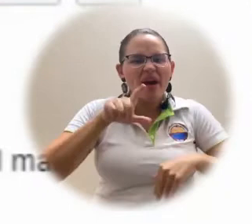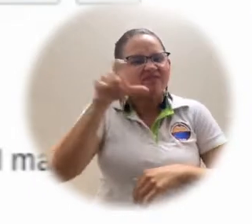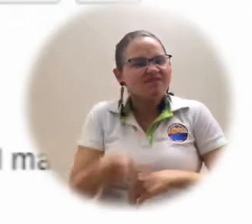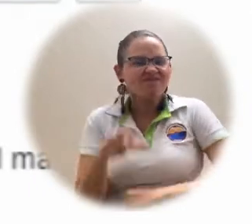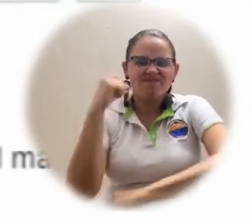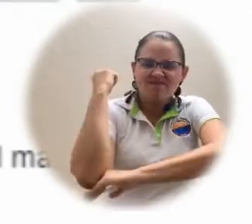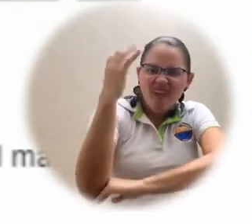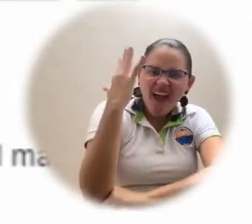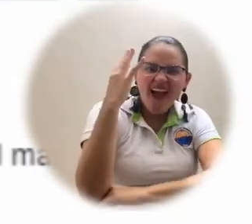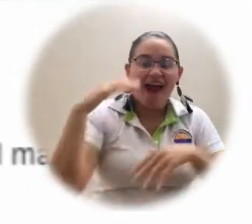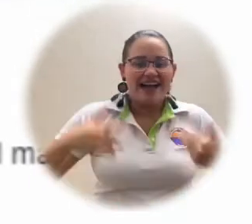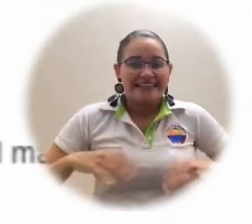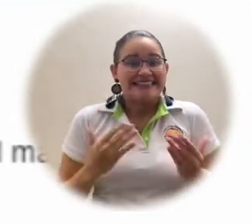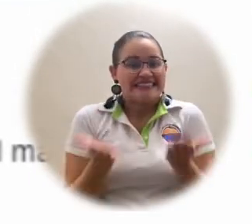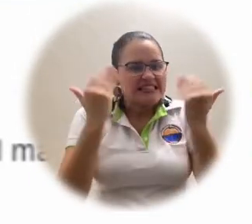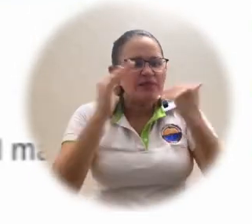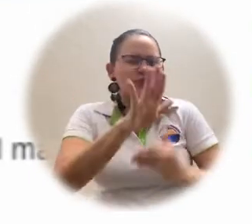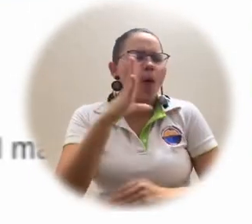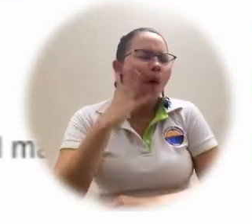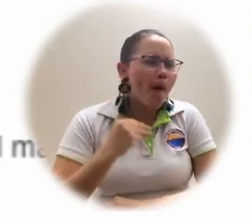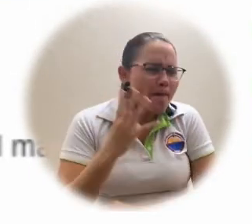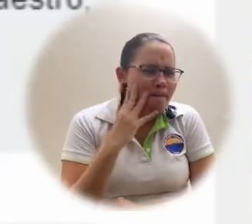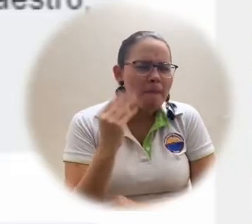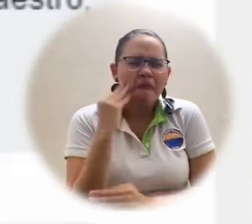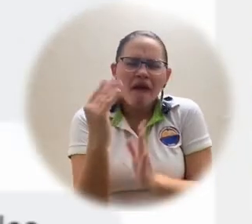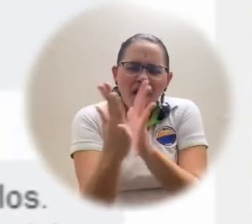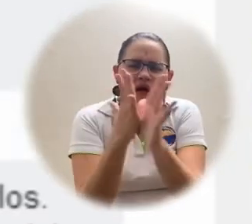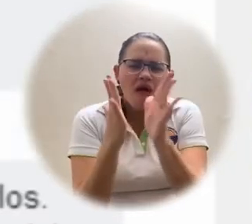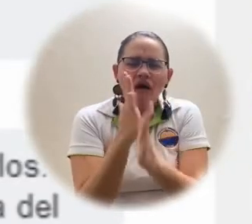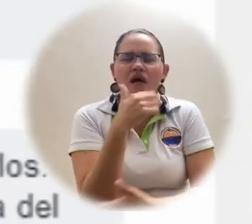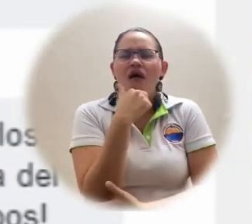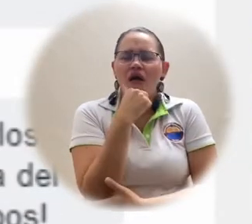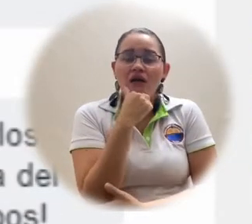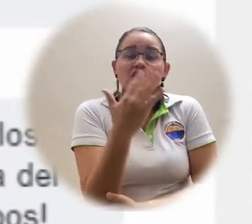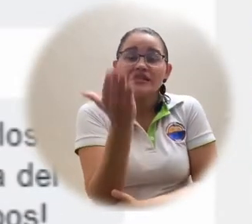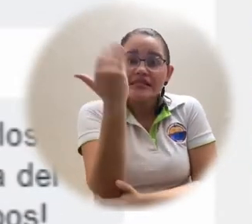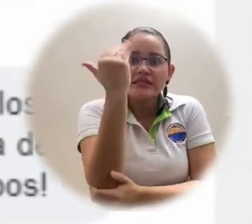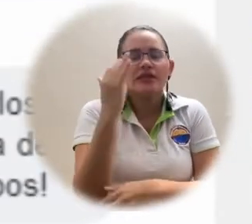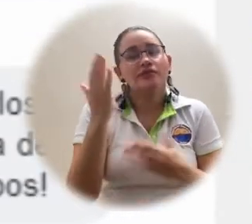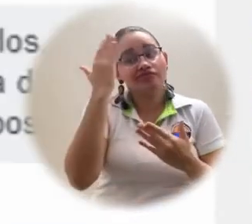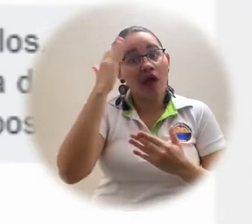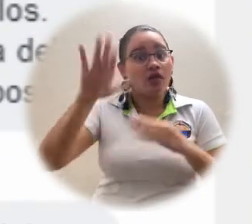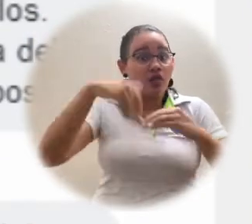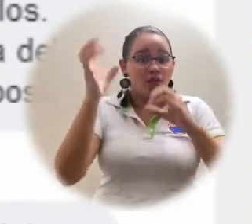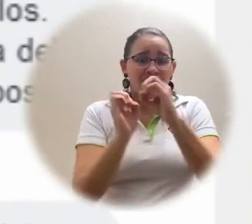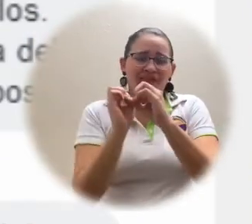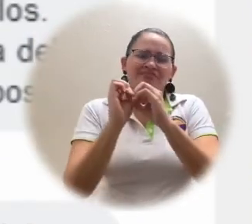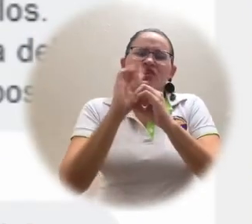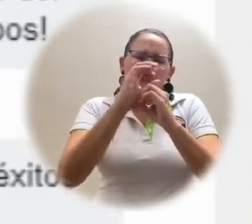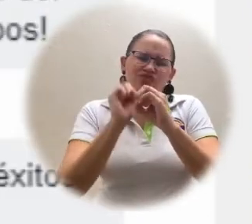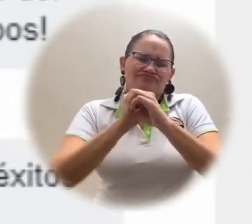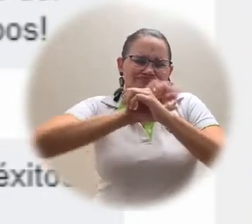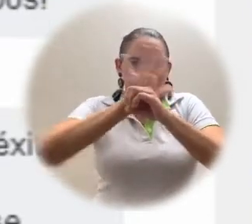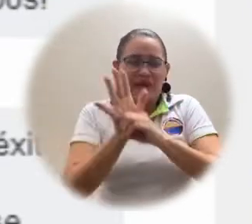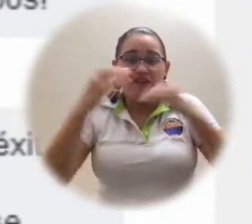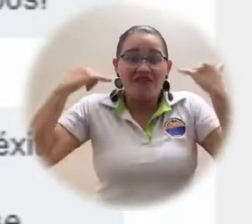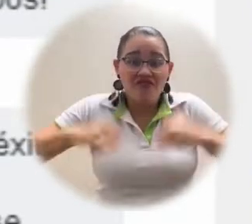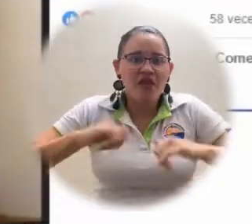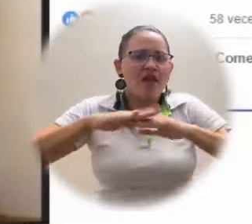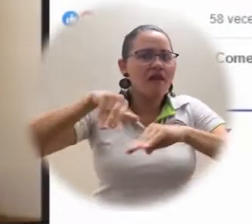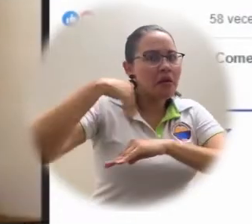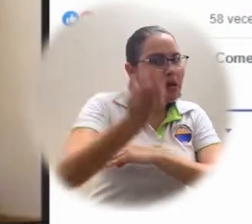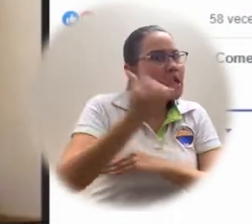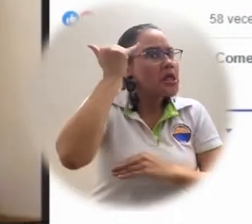reflexiones, sus experiencias y esas iniciativas que pueden venir en el post-COVID haciendo uso de nuevas ideas,